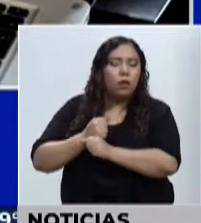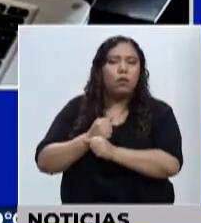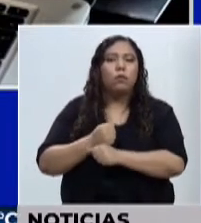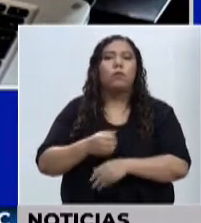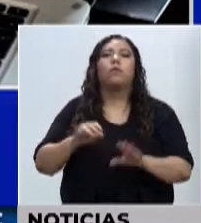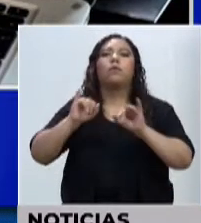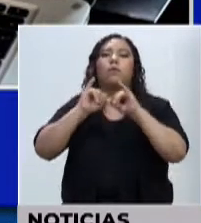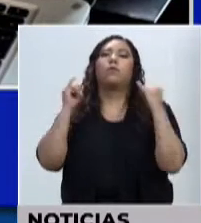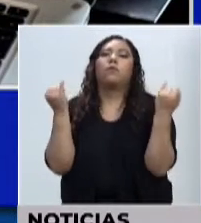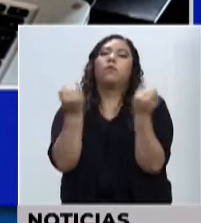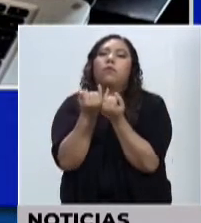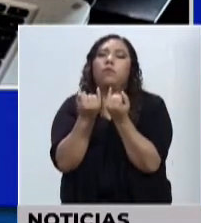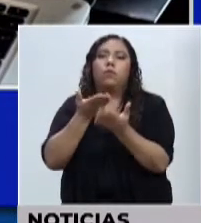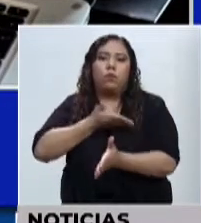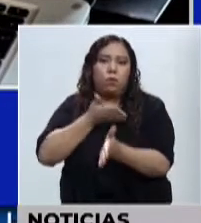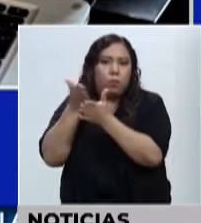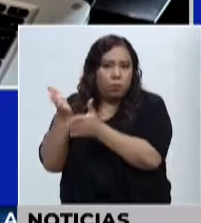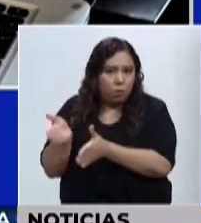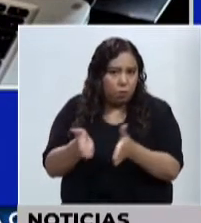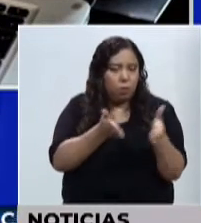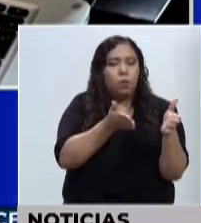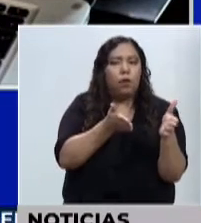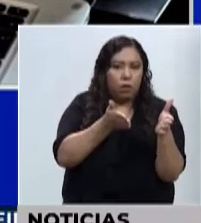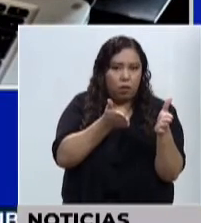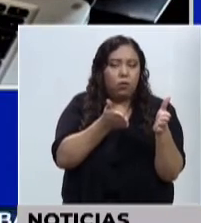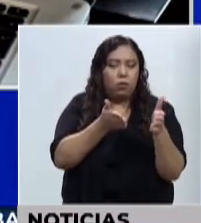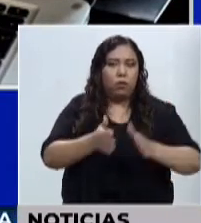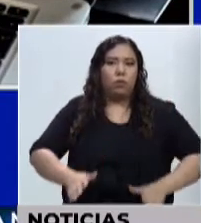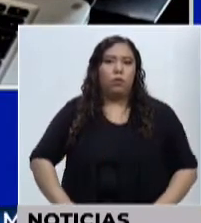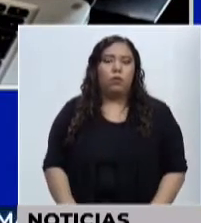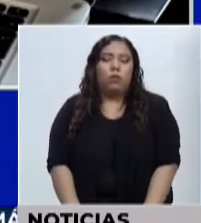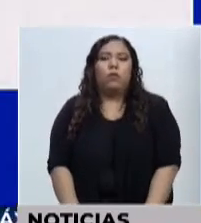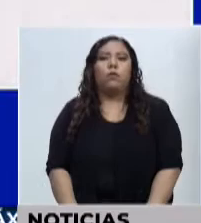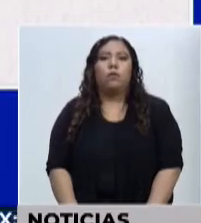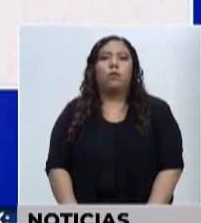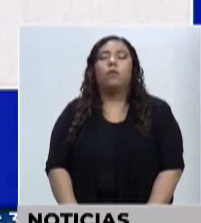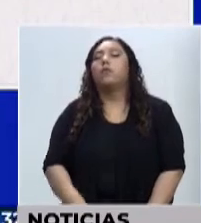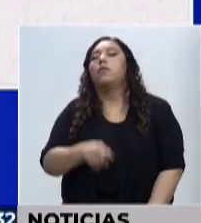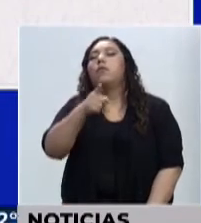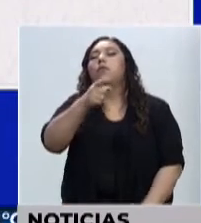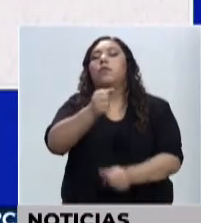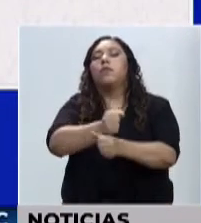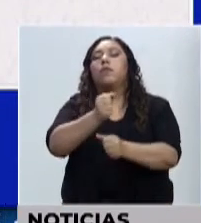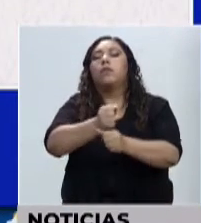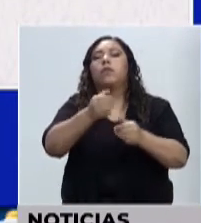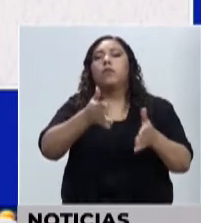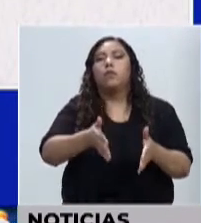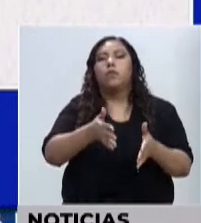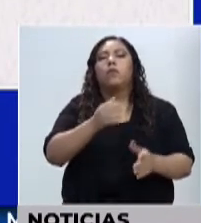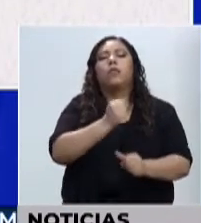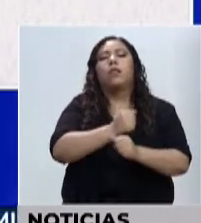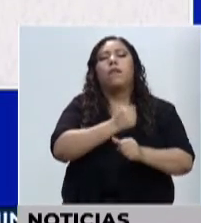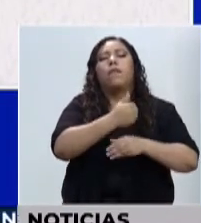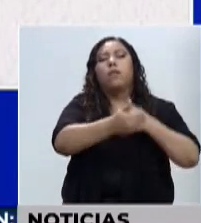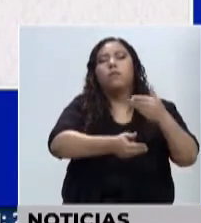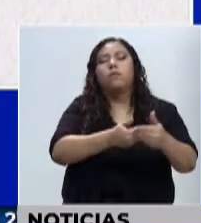institucional con enfoque de resultados, que es la herramienta que permite orientar esas actividades de manera